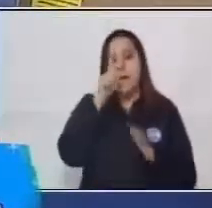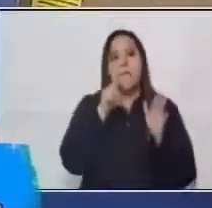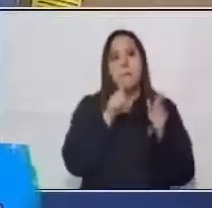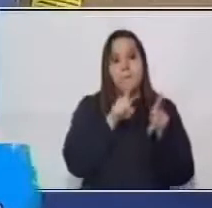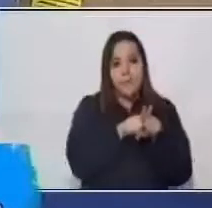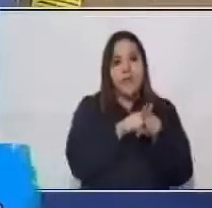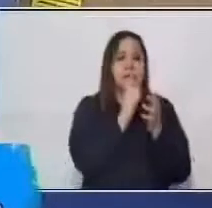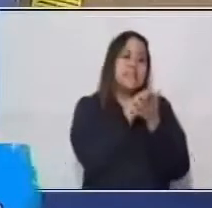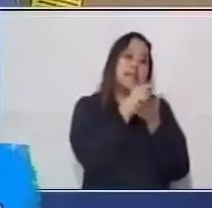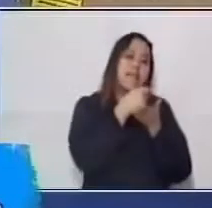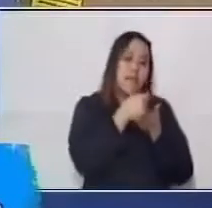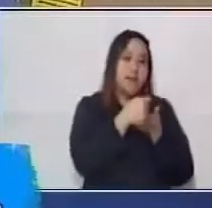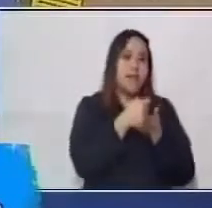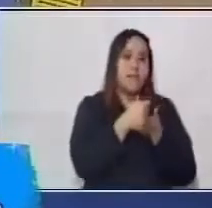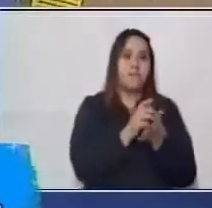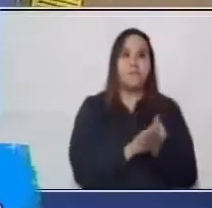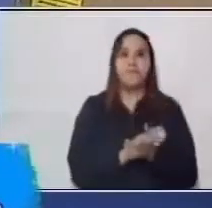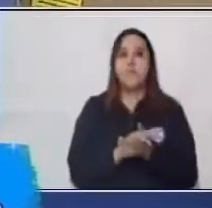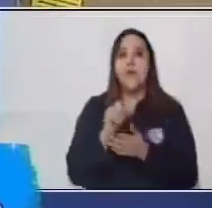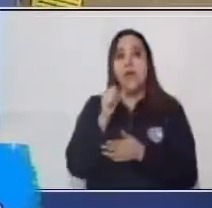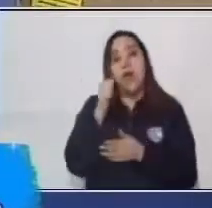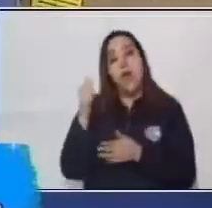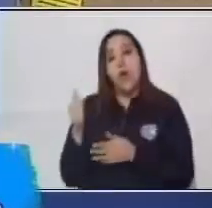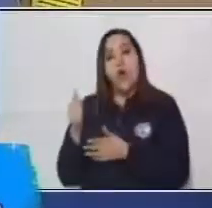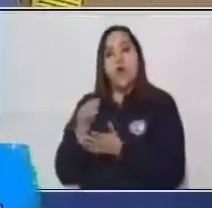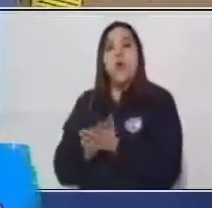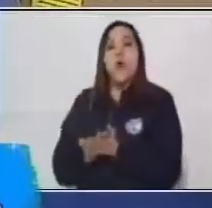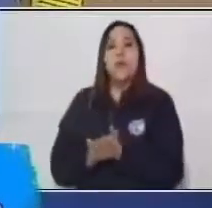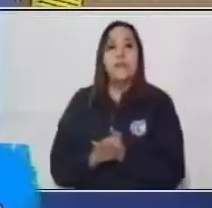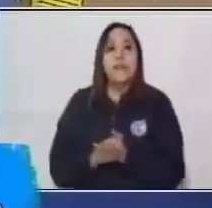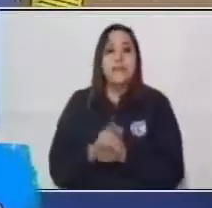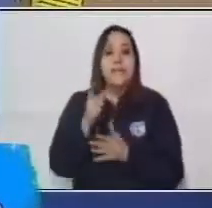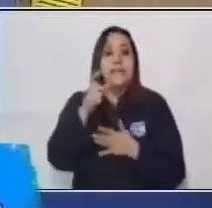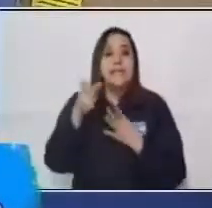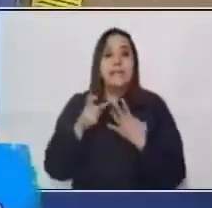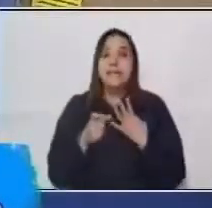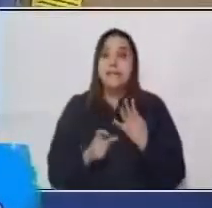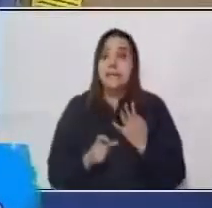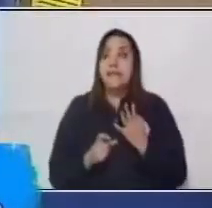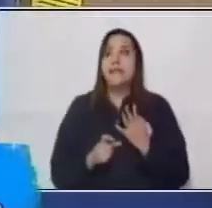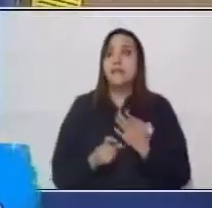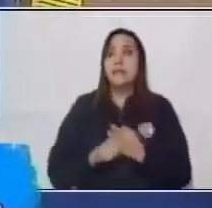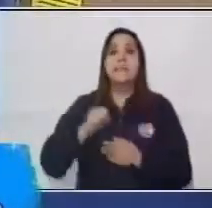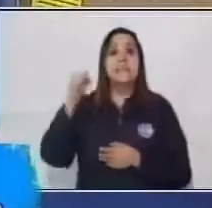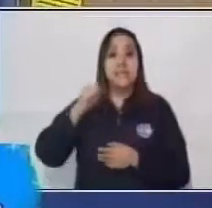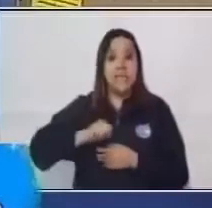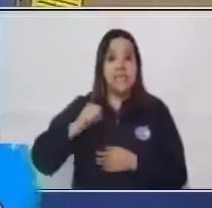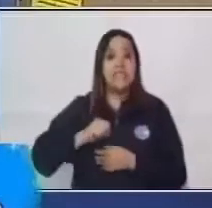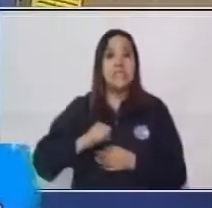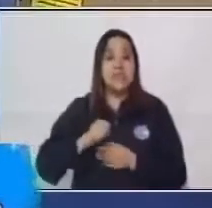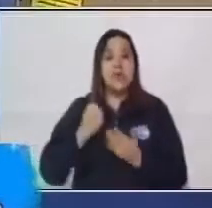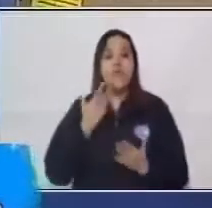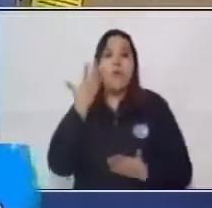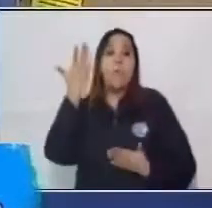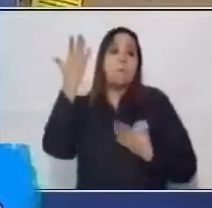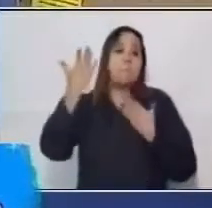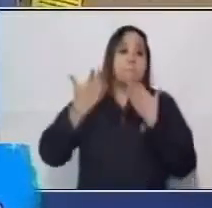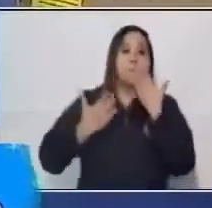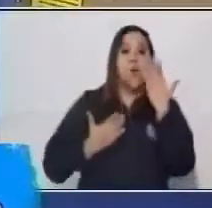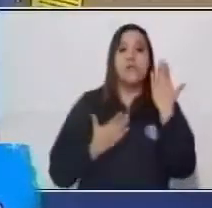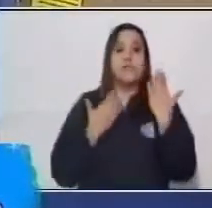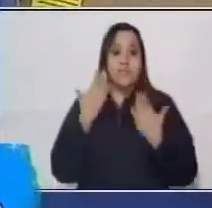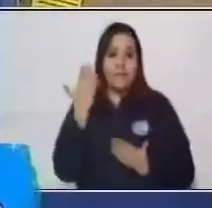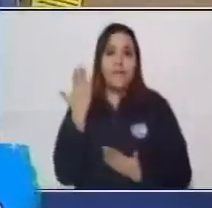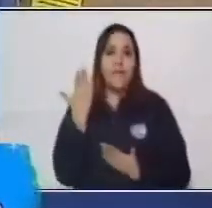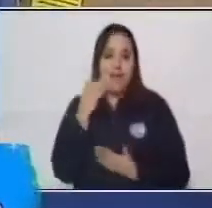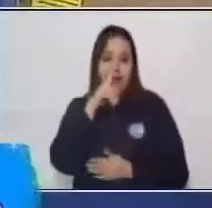Otra característica importante de la literatura de la colonia es que sí hubo poesía, no sólo narrativa sino